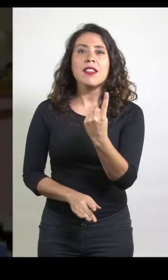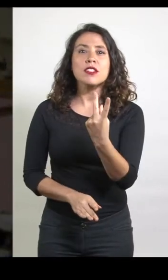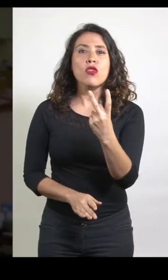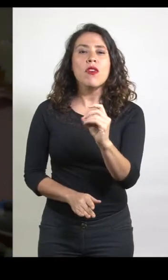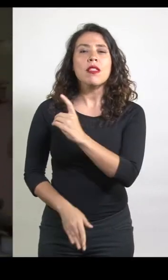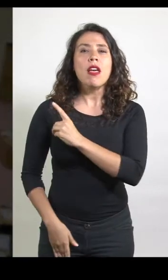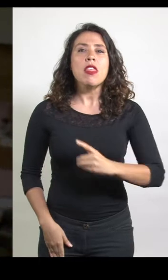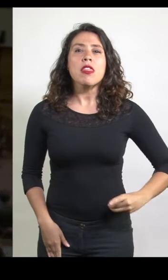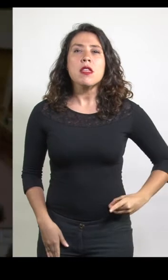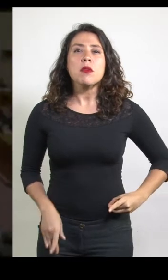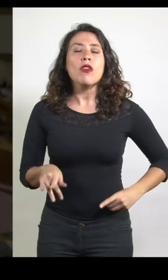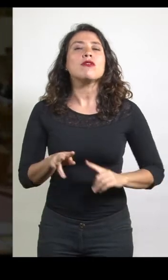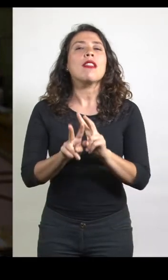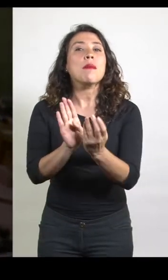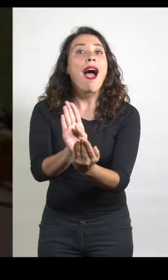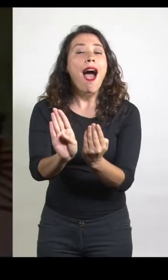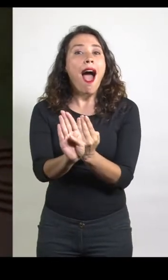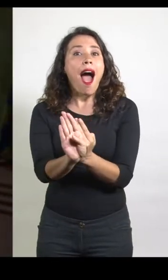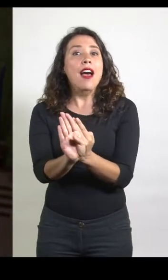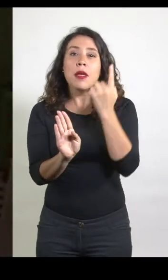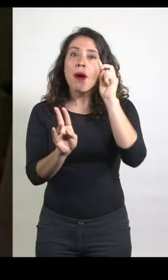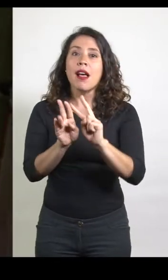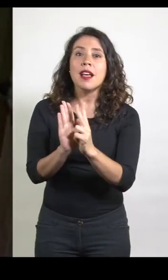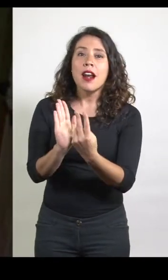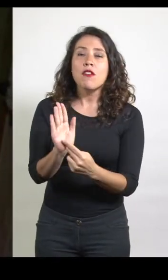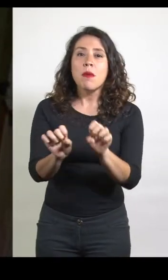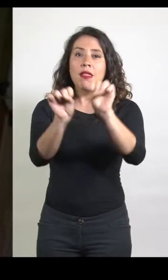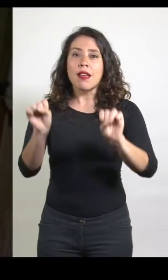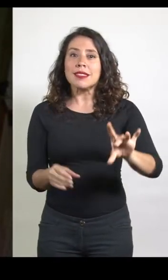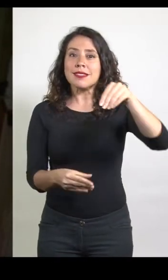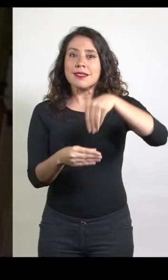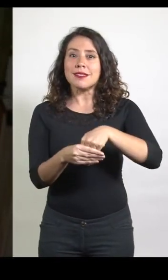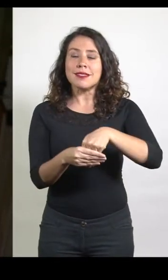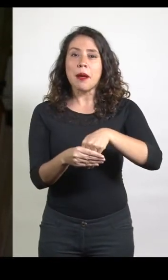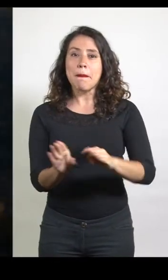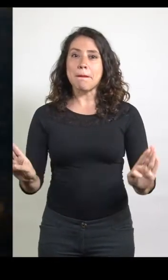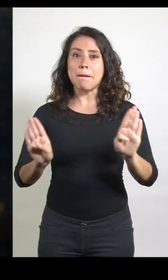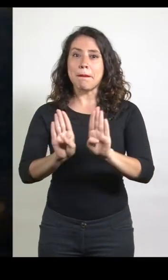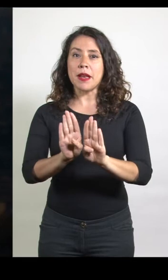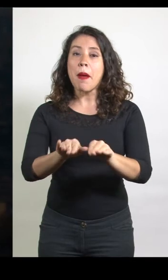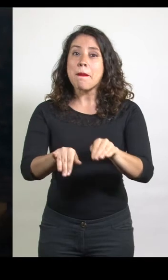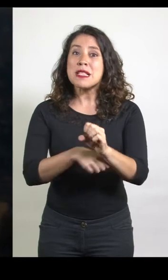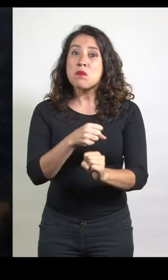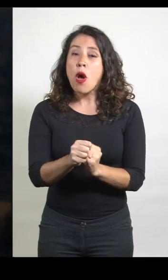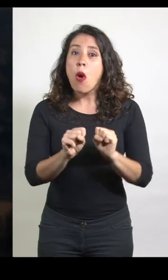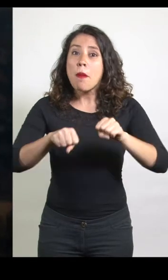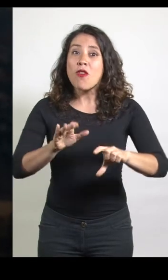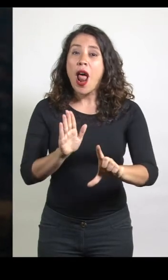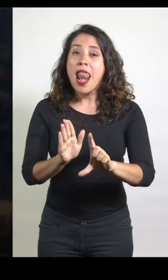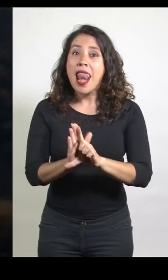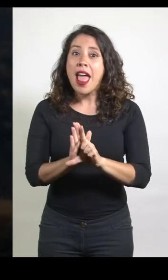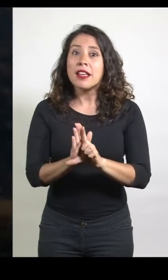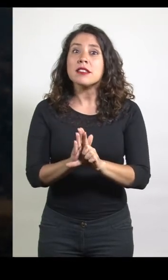diputados como un antecedente previo a la reforma del sistema electoral binominal. Y ese mismo año se aprobó la ley